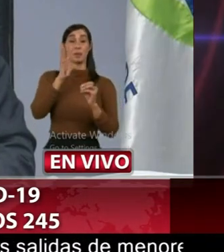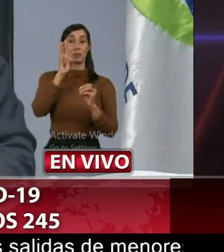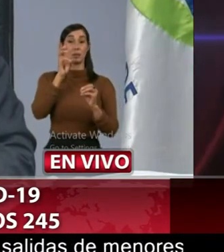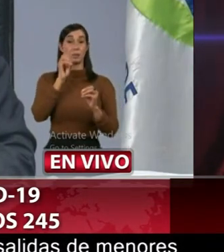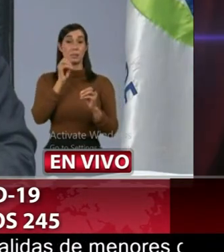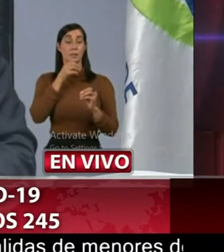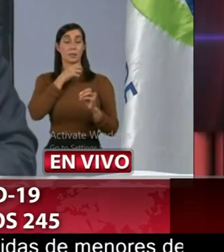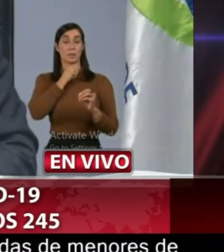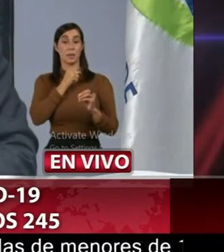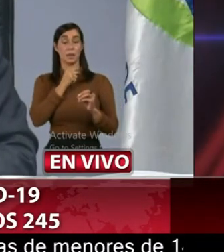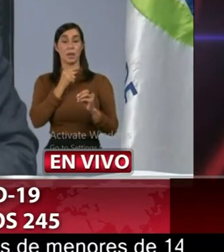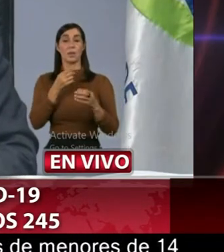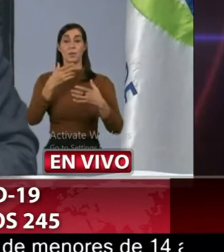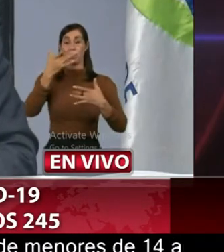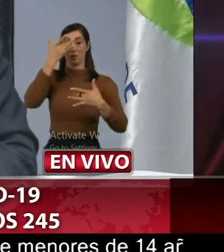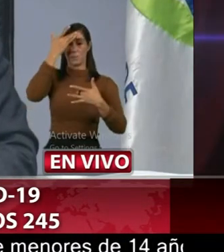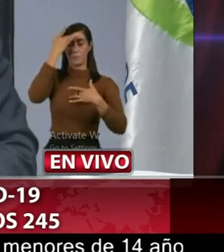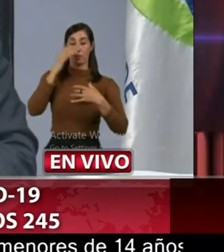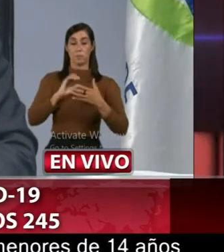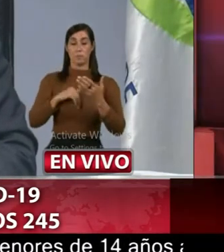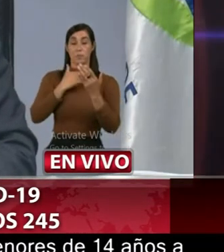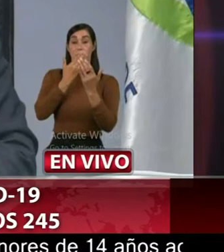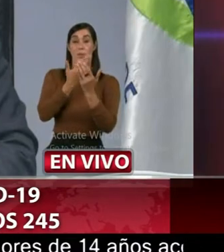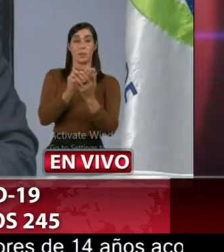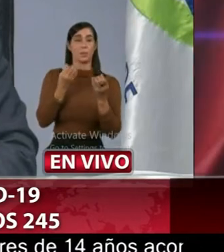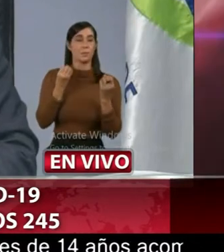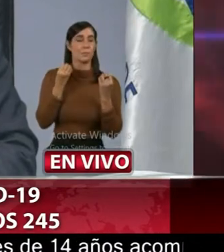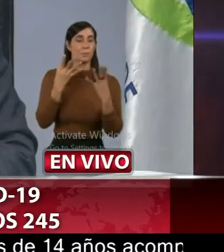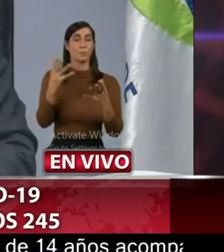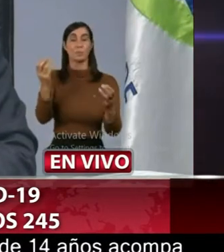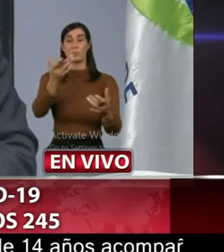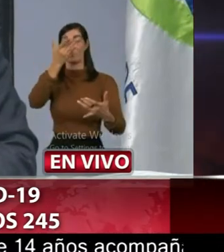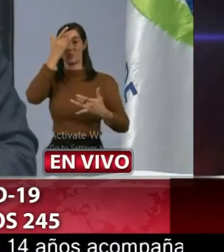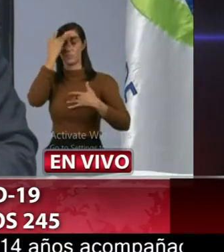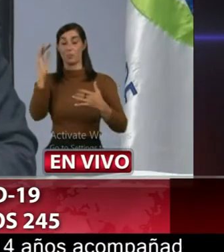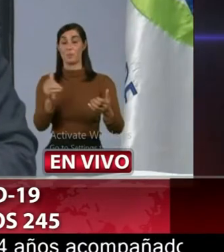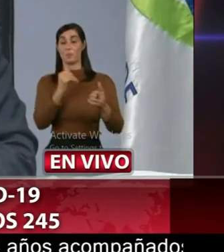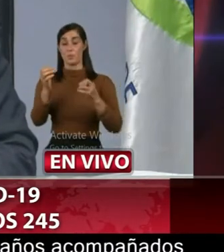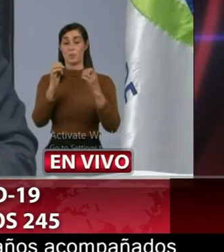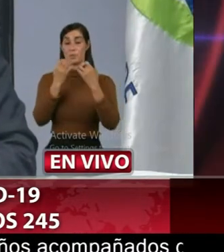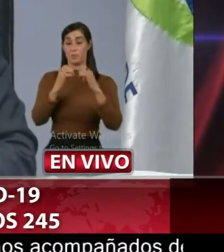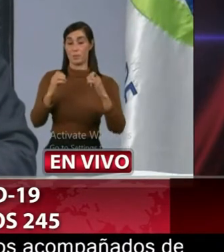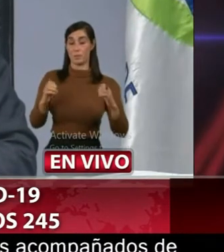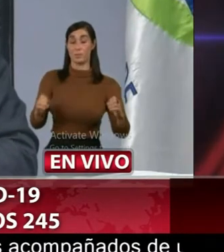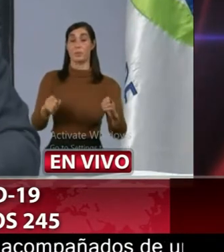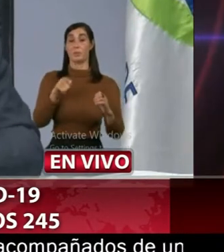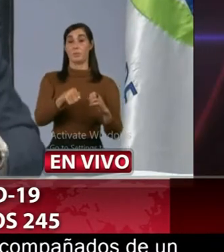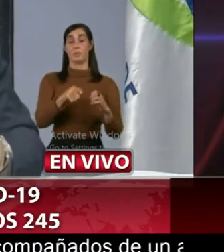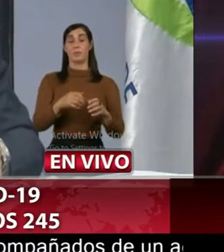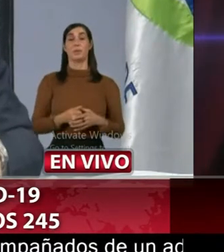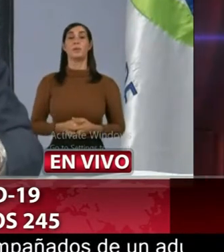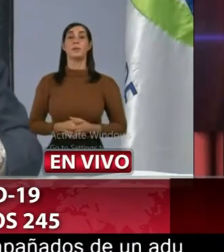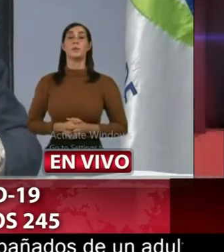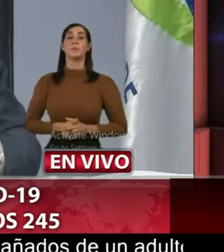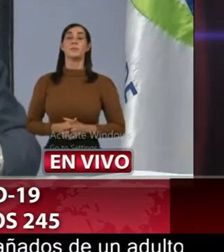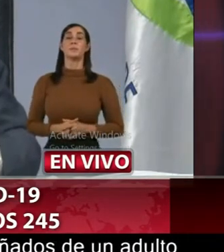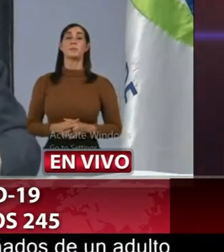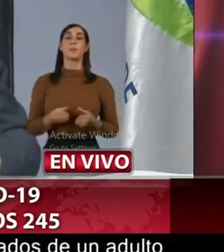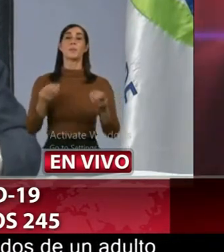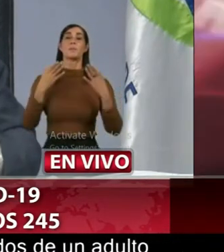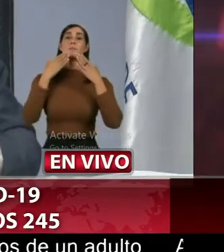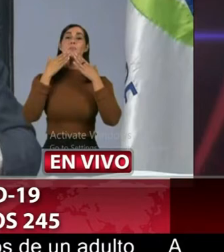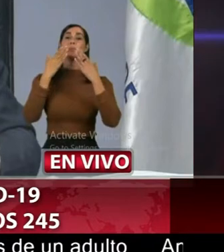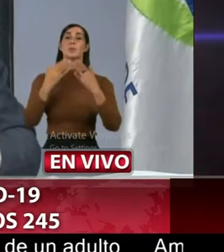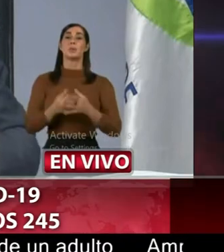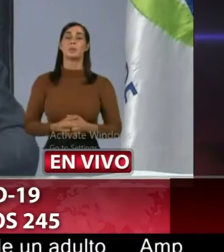comorbilidades y son los que llegan en estado grave a estas unidades de cuidados intensivos muchas